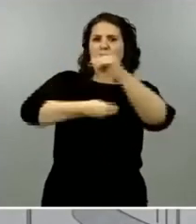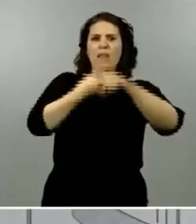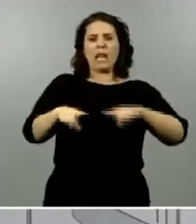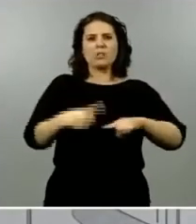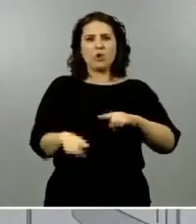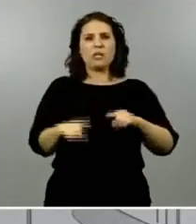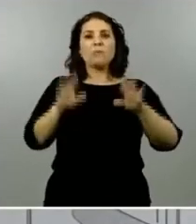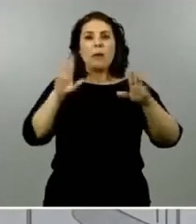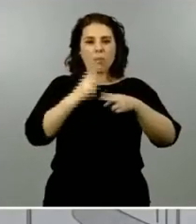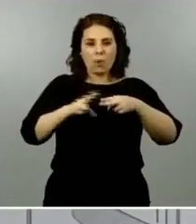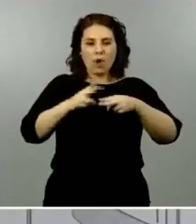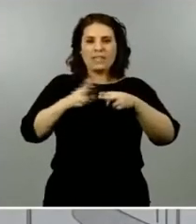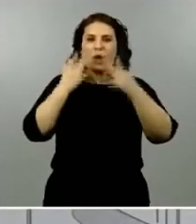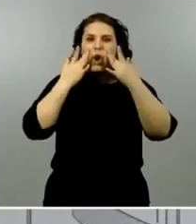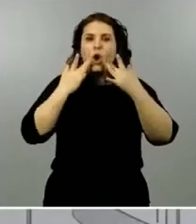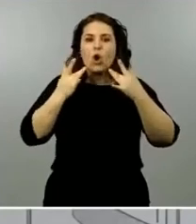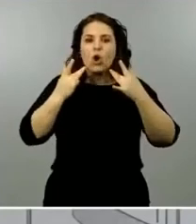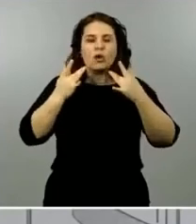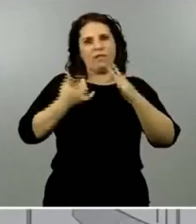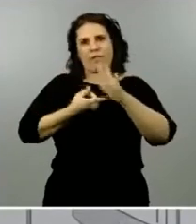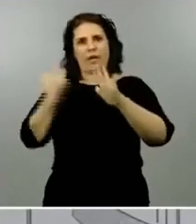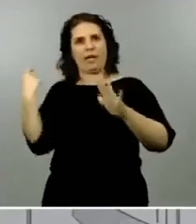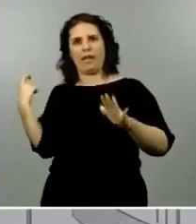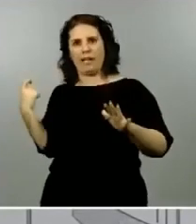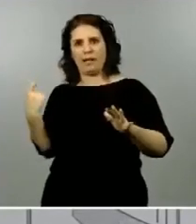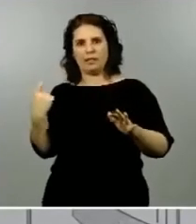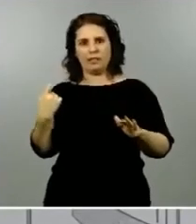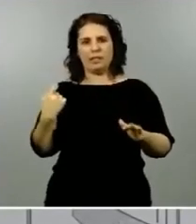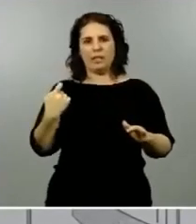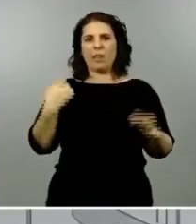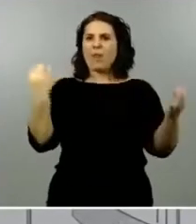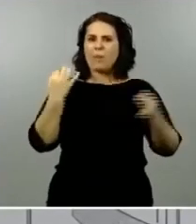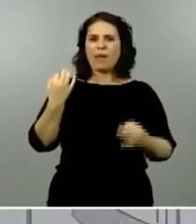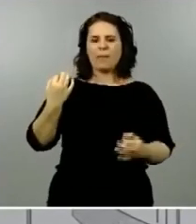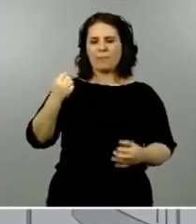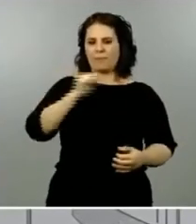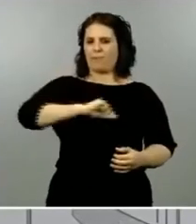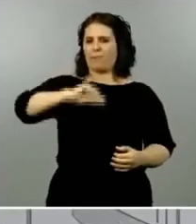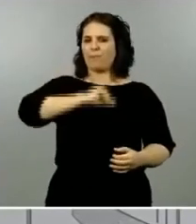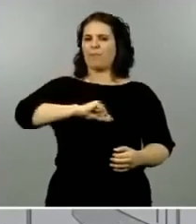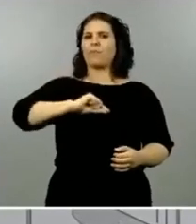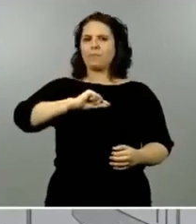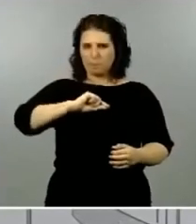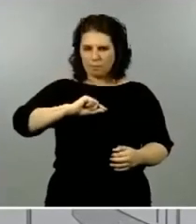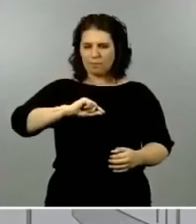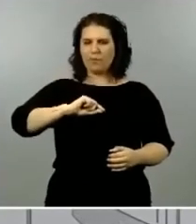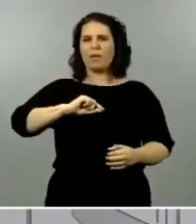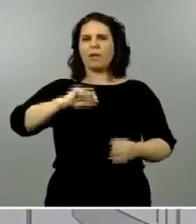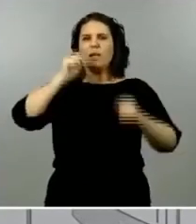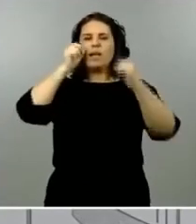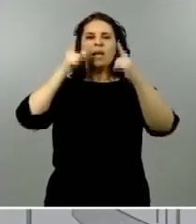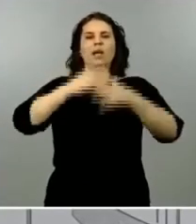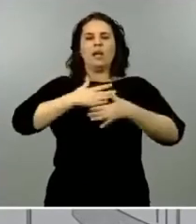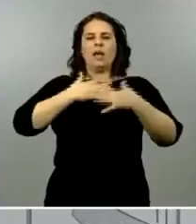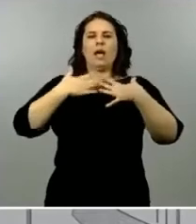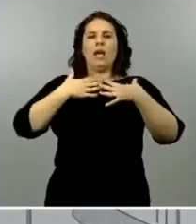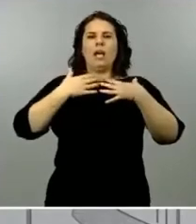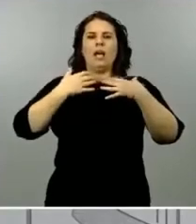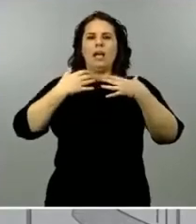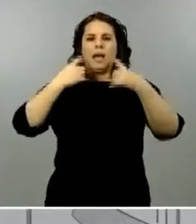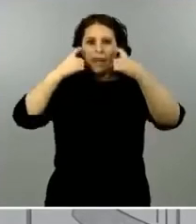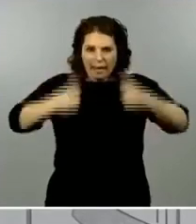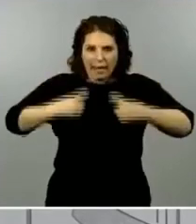es importante ser conscientes de que tenemos que focalizar todas nuestras energías nuestro objetivo en